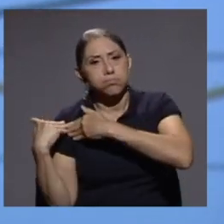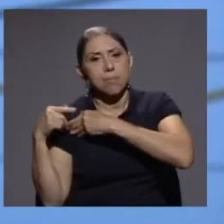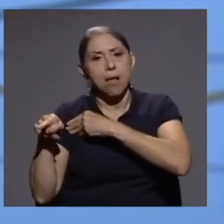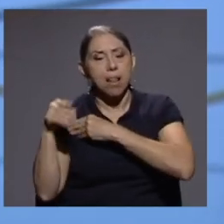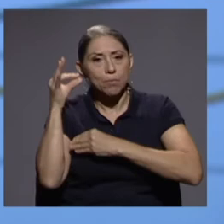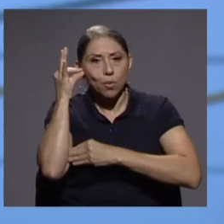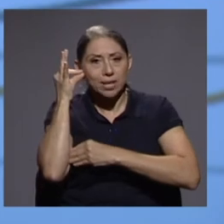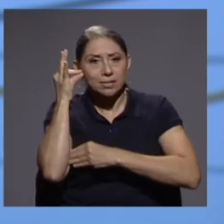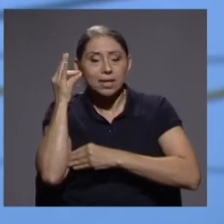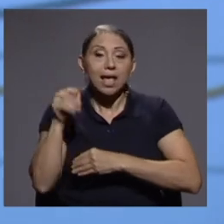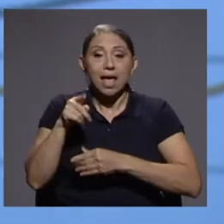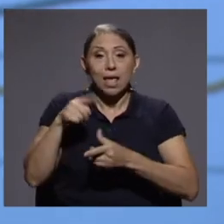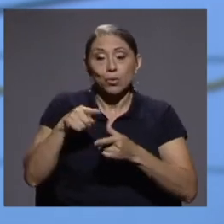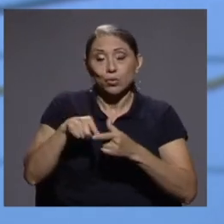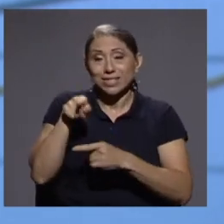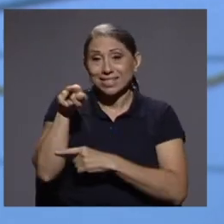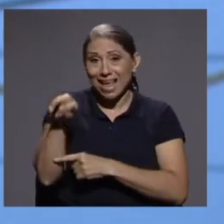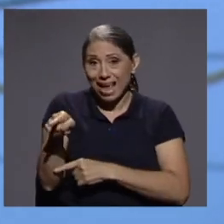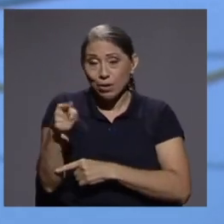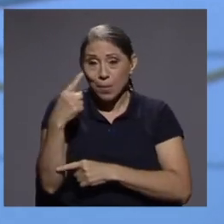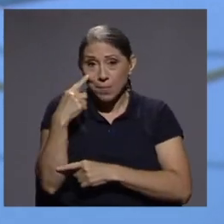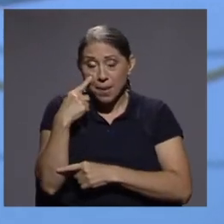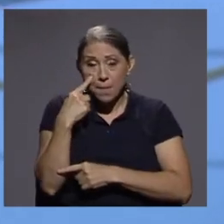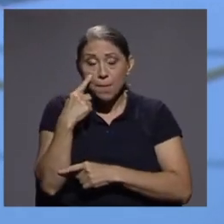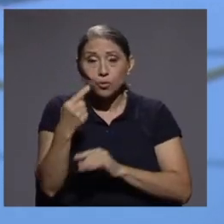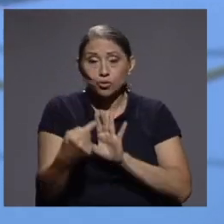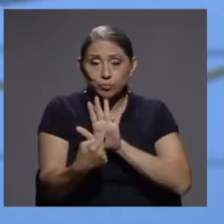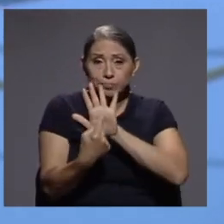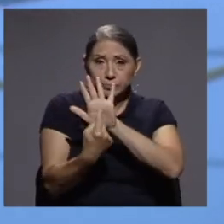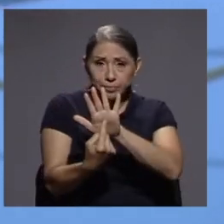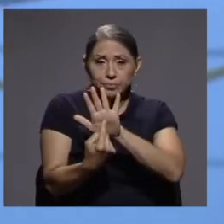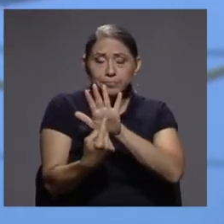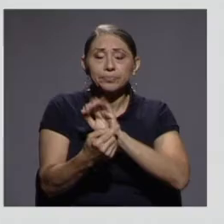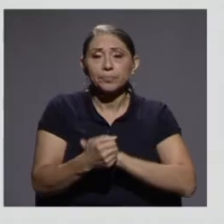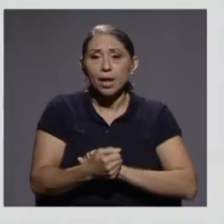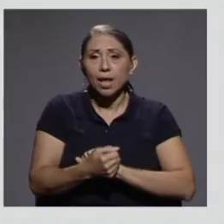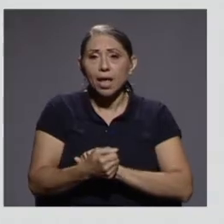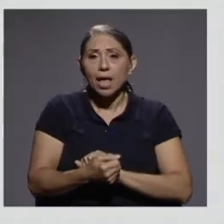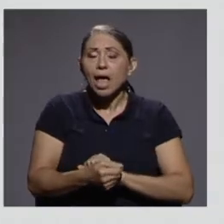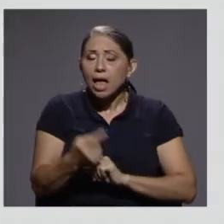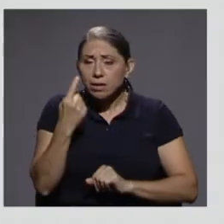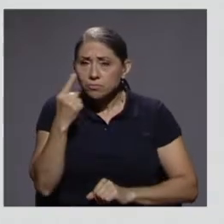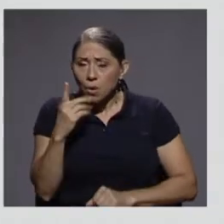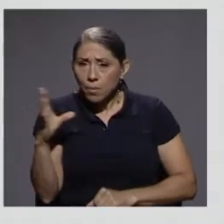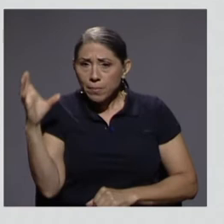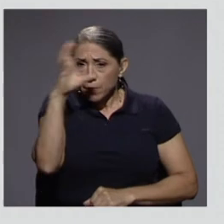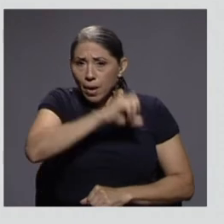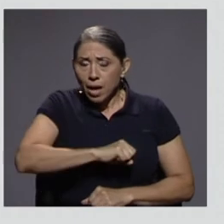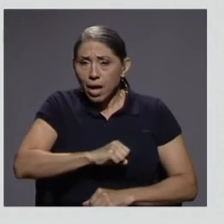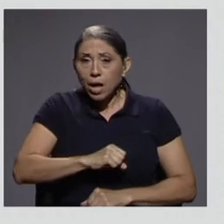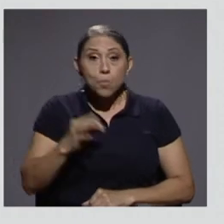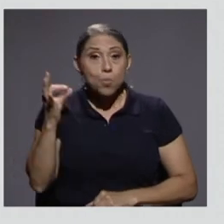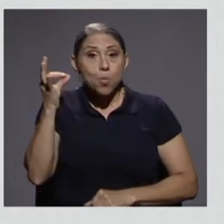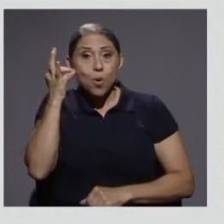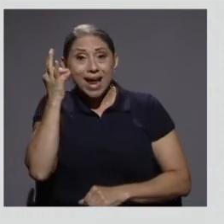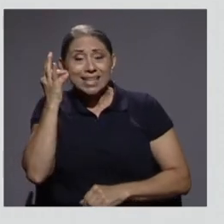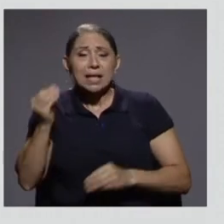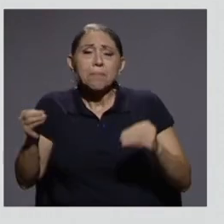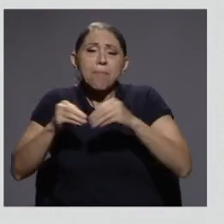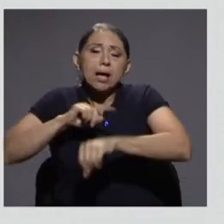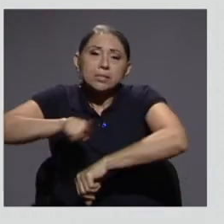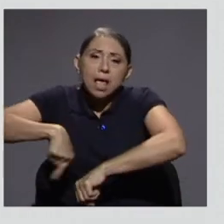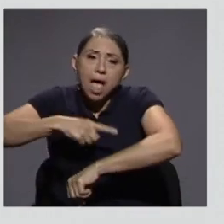horas dedicadas, lo que podemos ver en un cuadrito que tenemos aquí en la presentación abajo, es que las mujeres dedican mucho más tiempo que los hombres